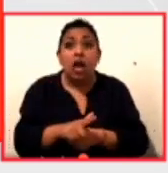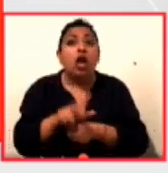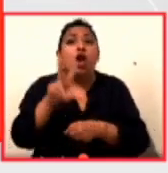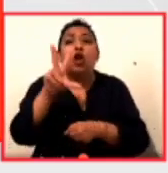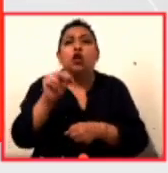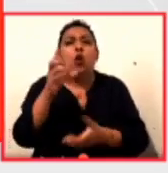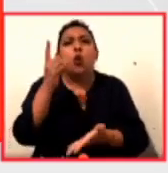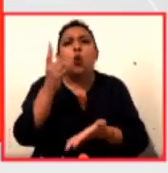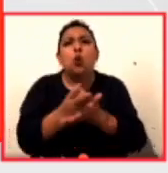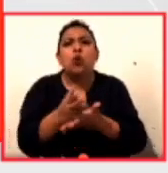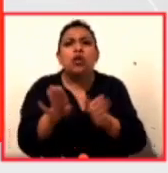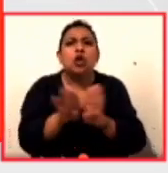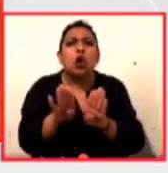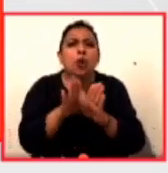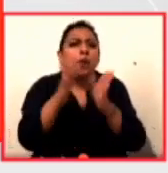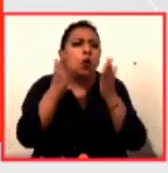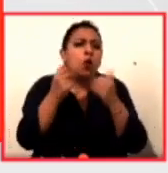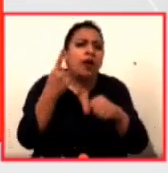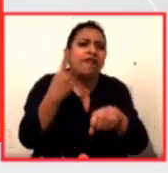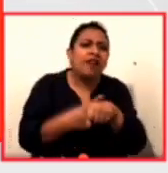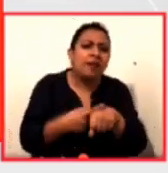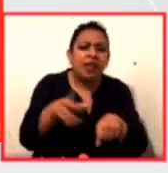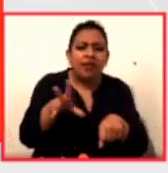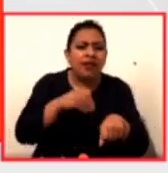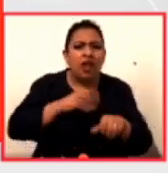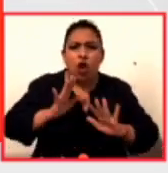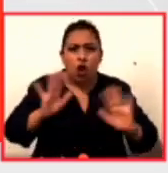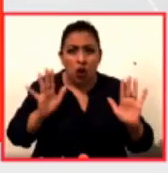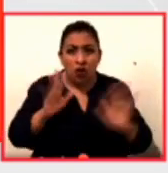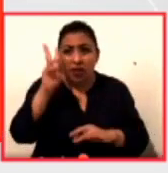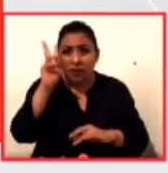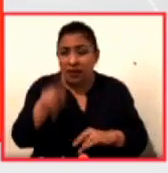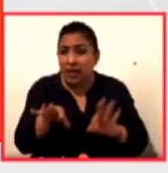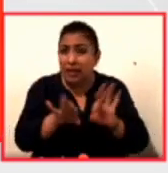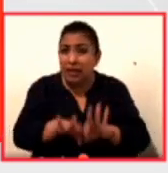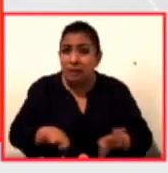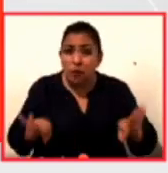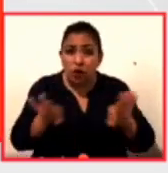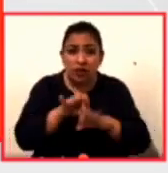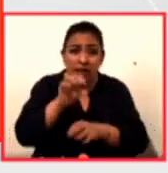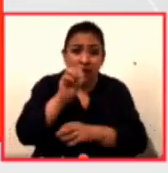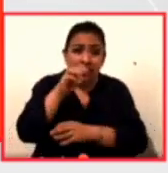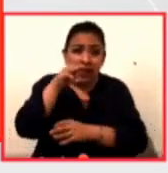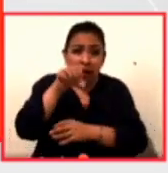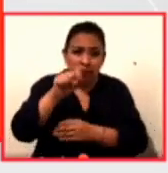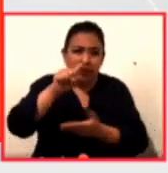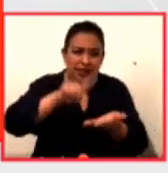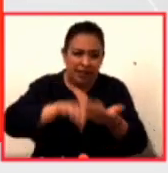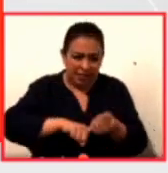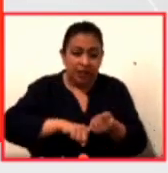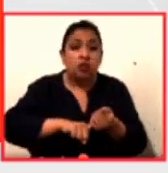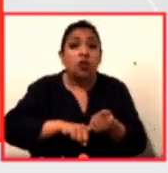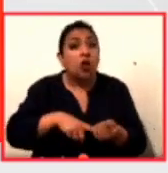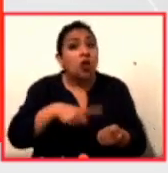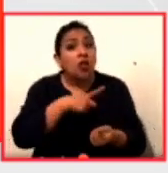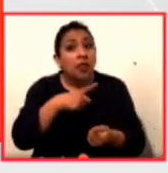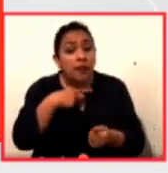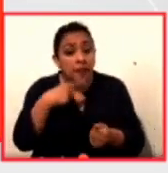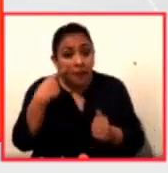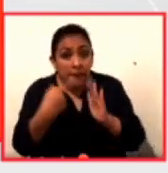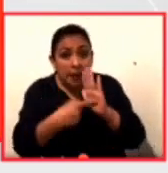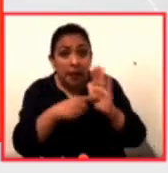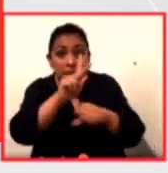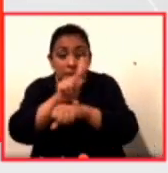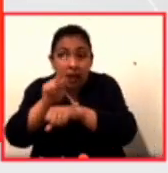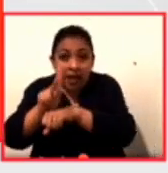afecciones o enfermedades es decir la labor tan importante que tiene la Organización Mundial de la Salud revela lo que los estados están